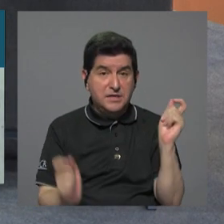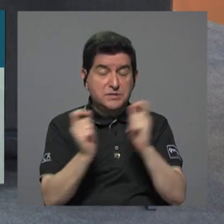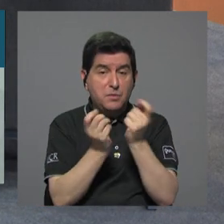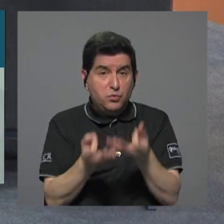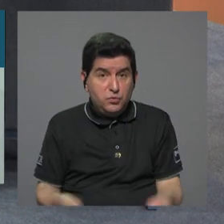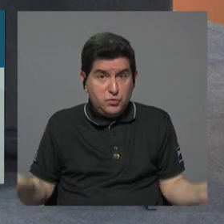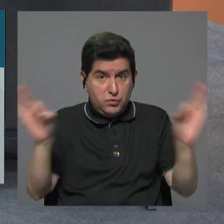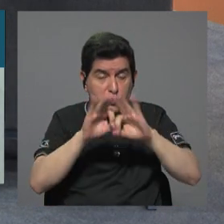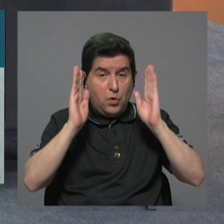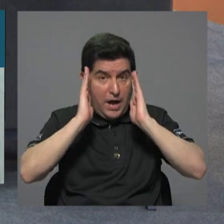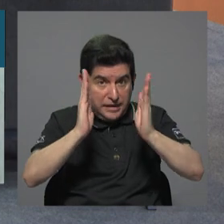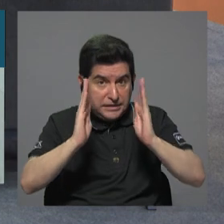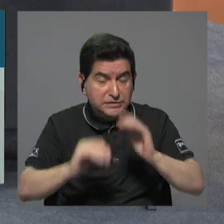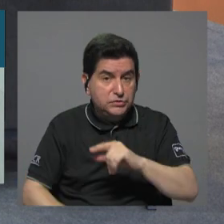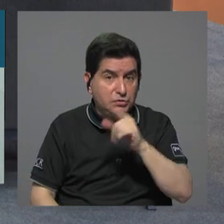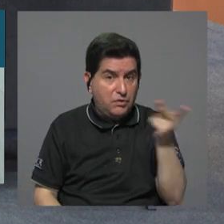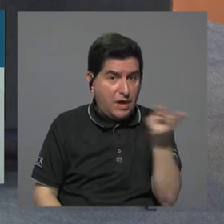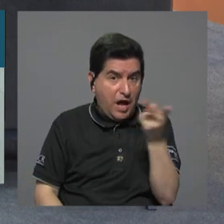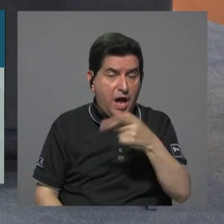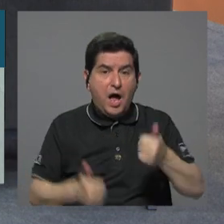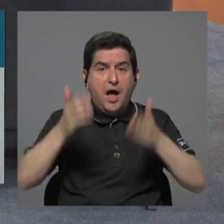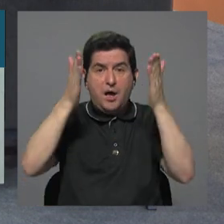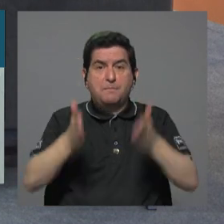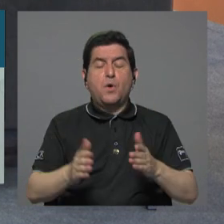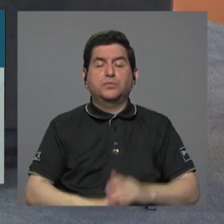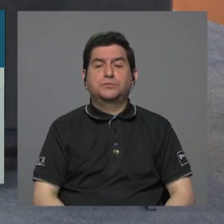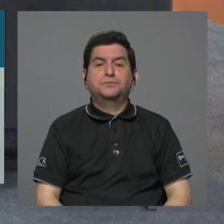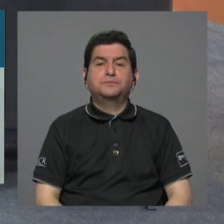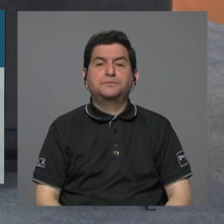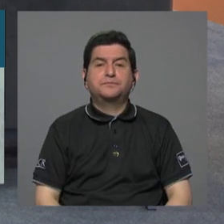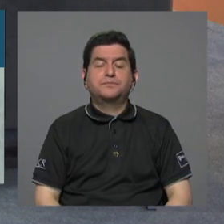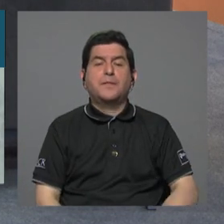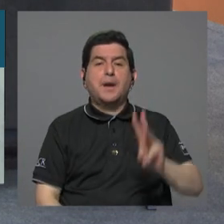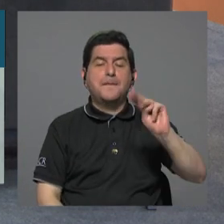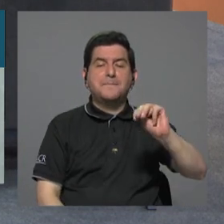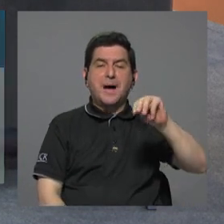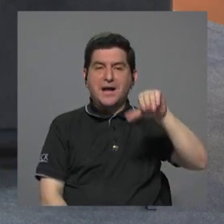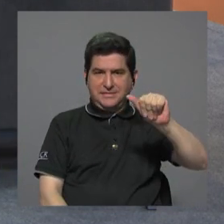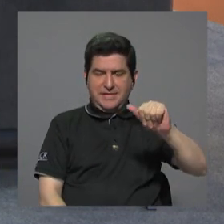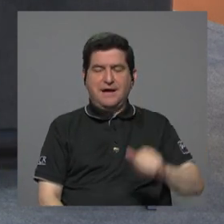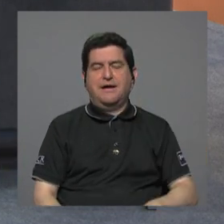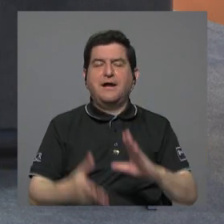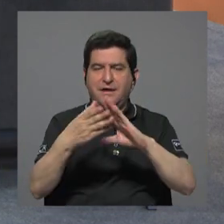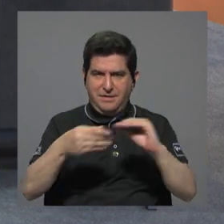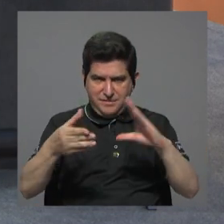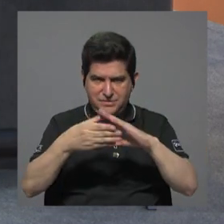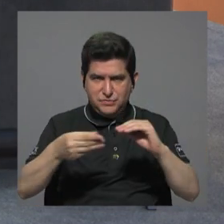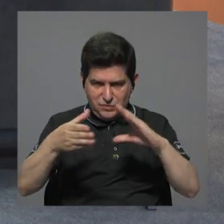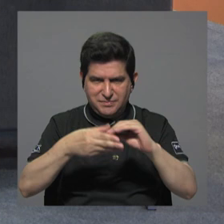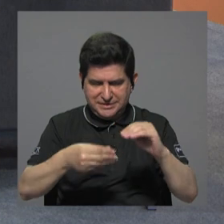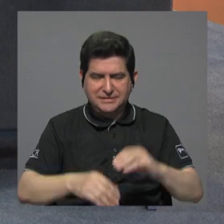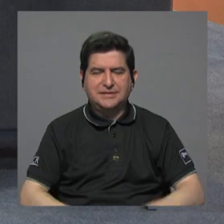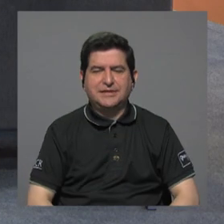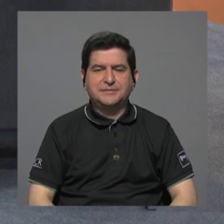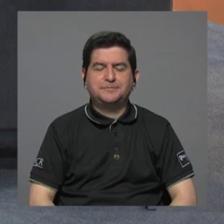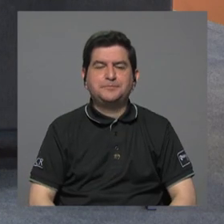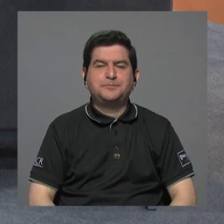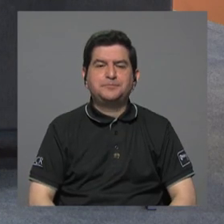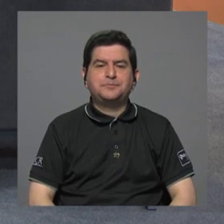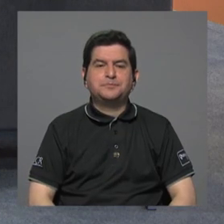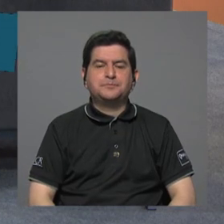válido para tomar en cuenta señores candidatos es importante esa pregunta Marce Arias comenta también veamos